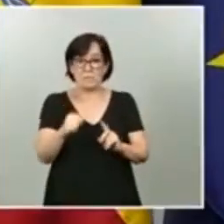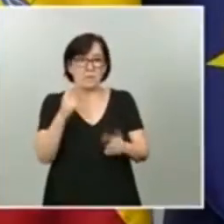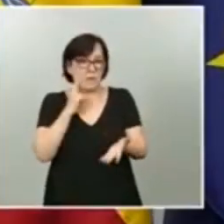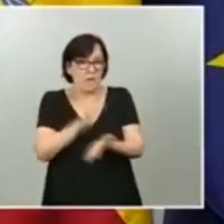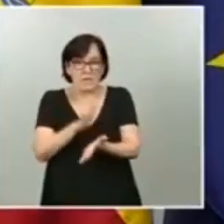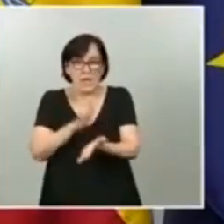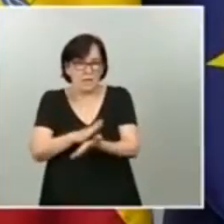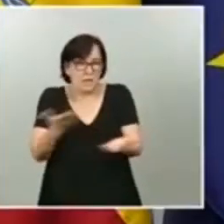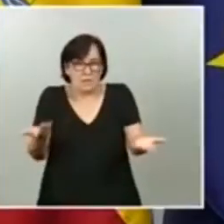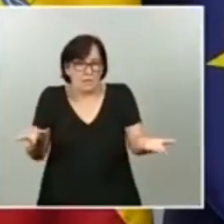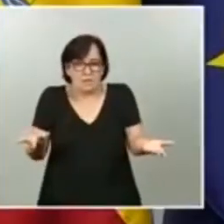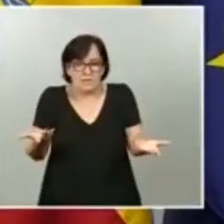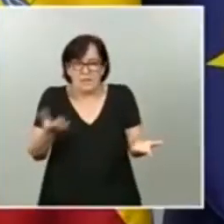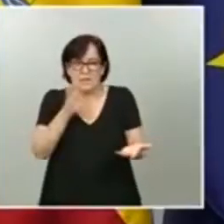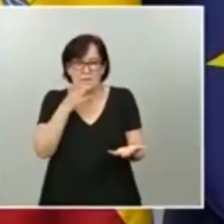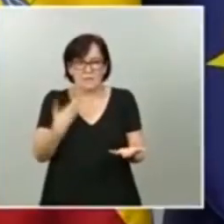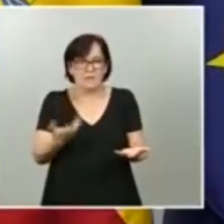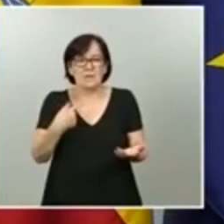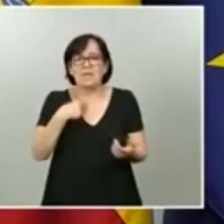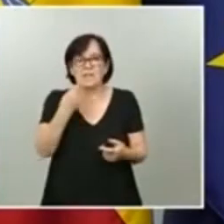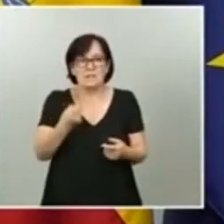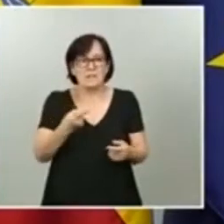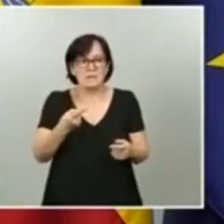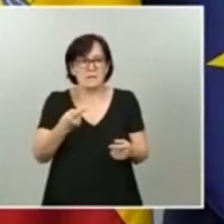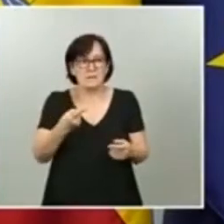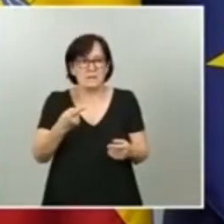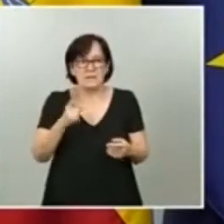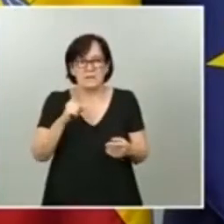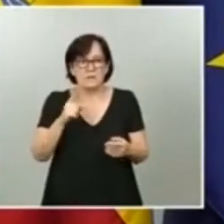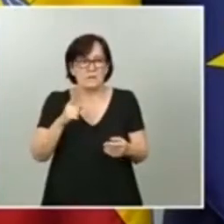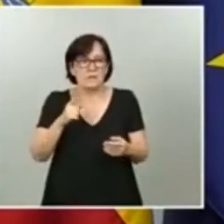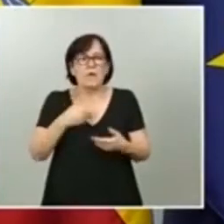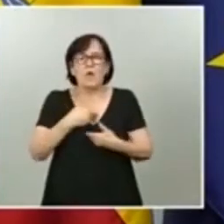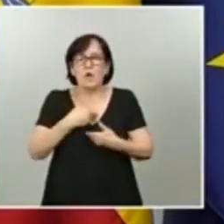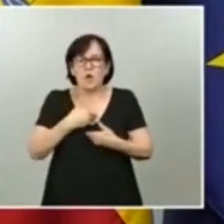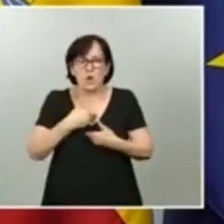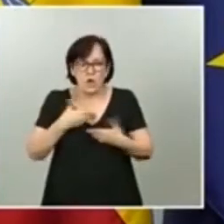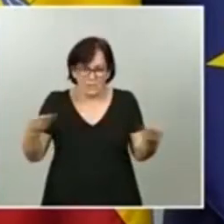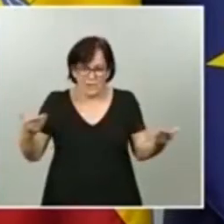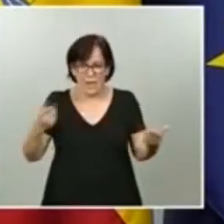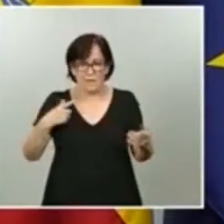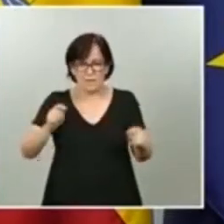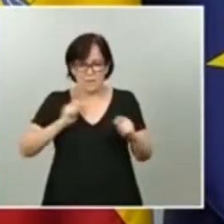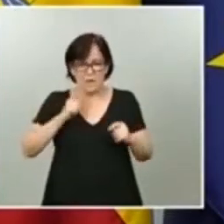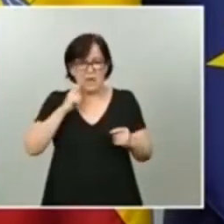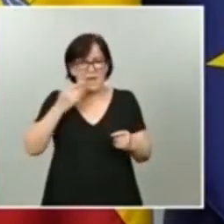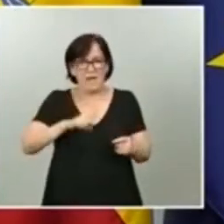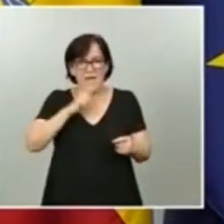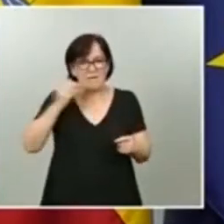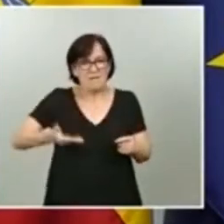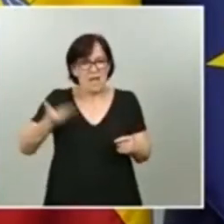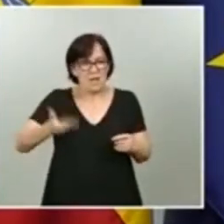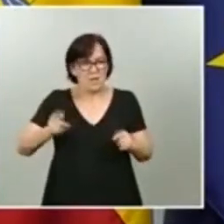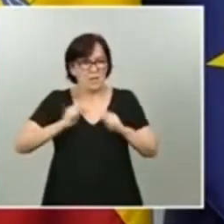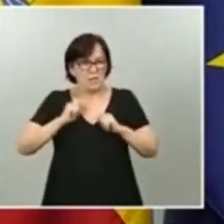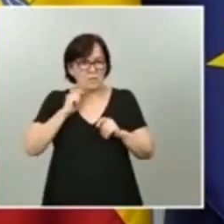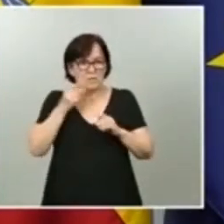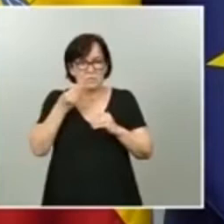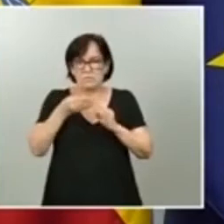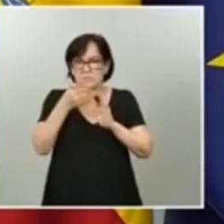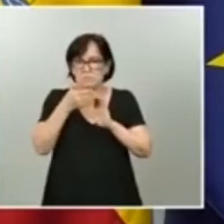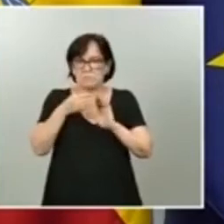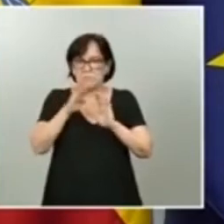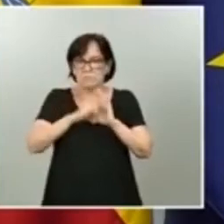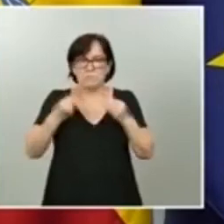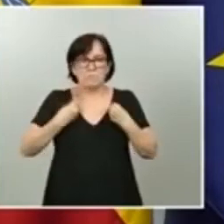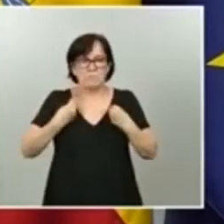serenidad y les diría de confianza, confianza en los valores que nos hemos dado y que regulan nuestra vida. Y estamos hablando de que hay unos